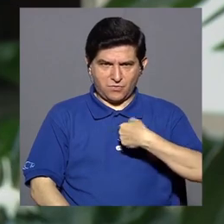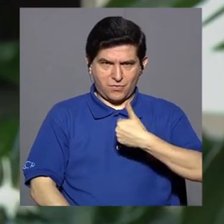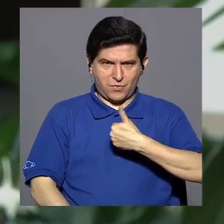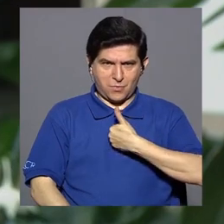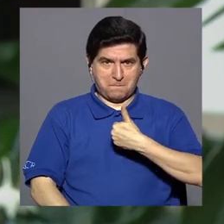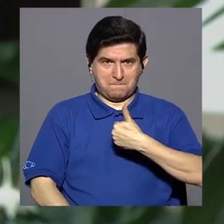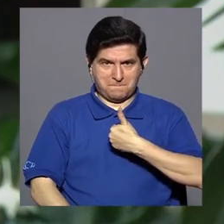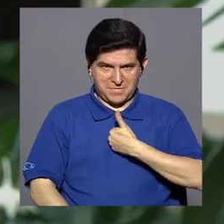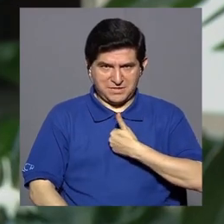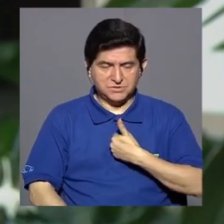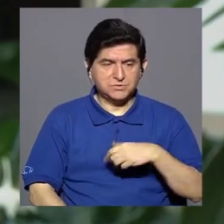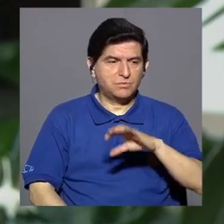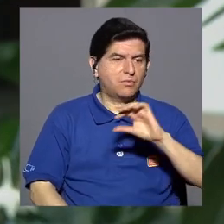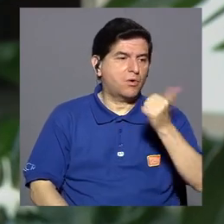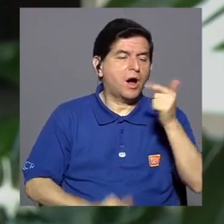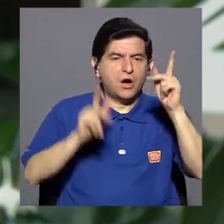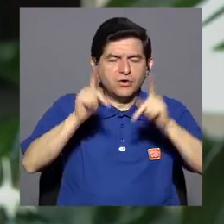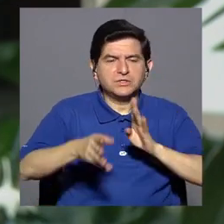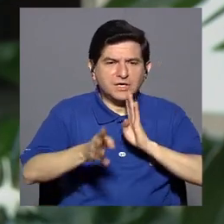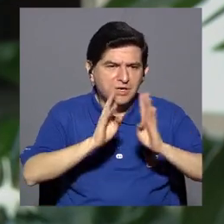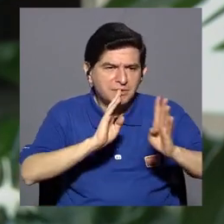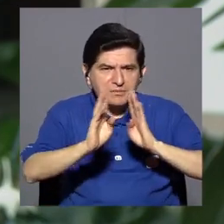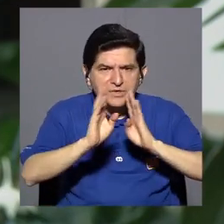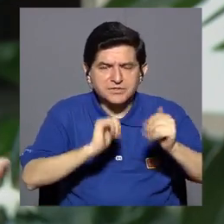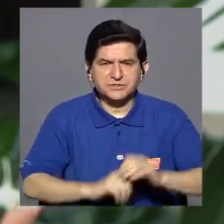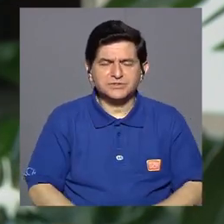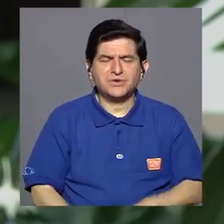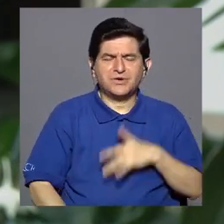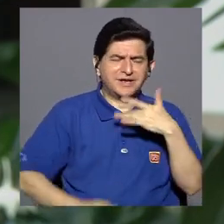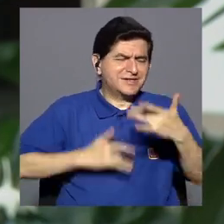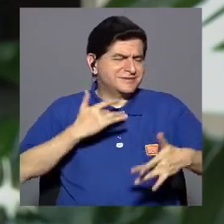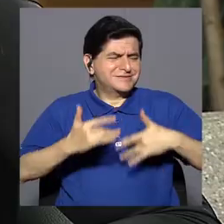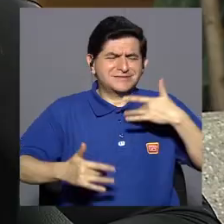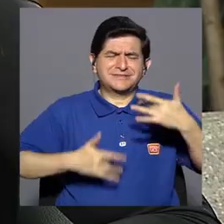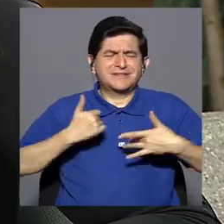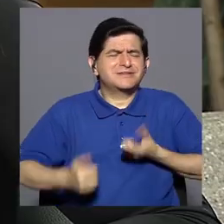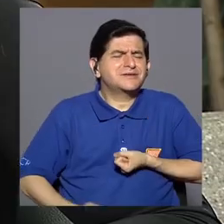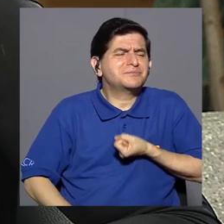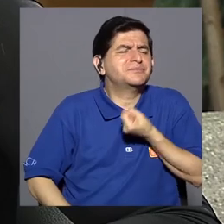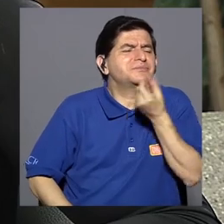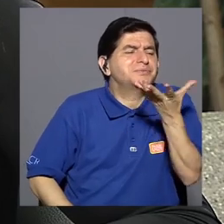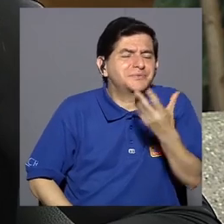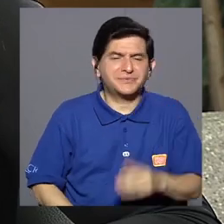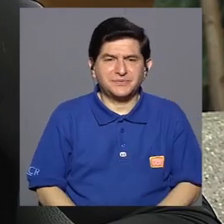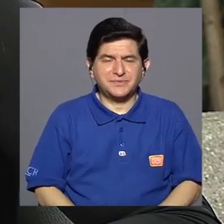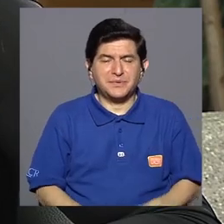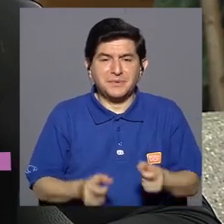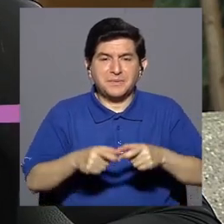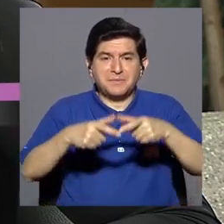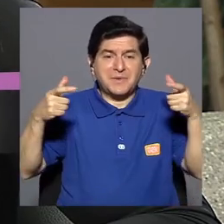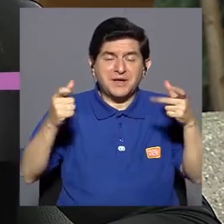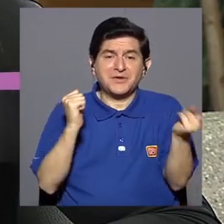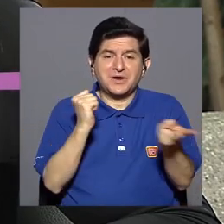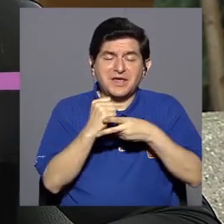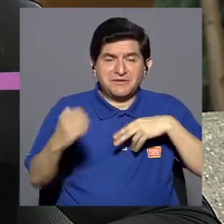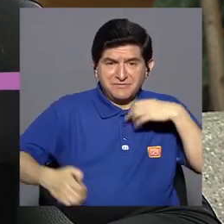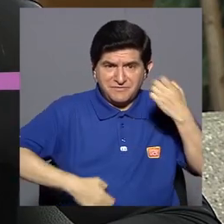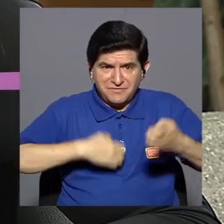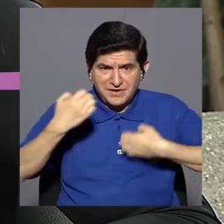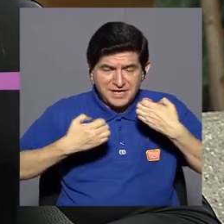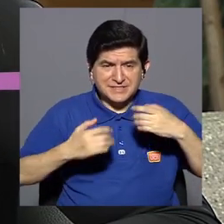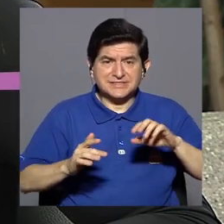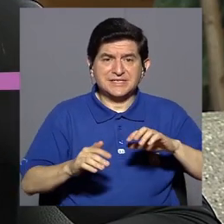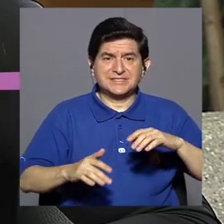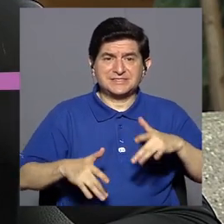con uno mismo y si tiene a alguien para hablar, expresar lo que uno siente. La mayoría de las veces con las emociones